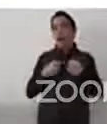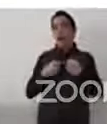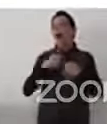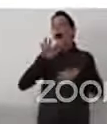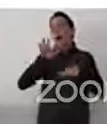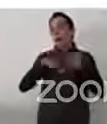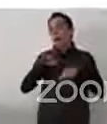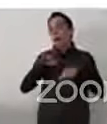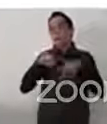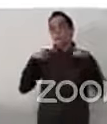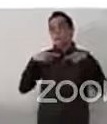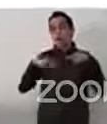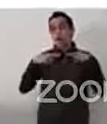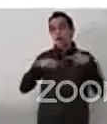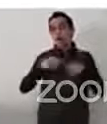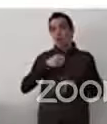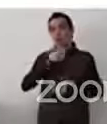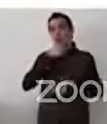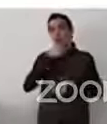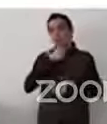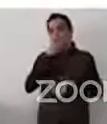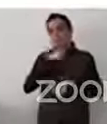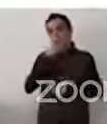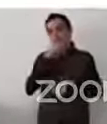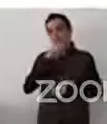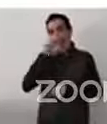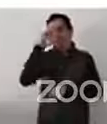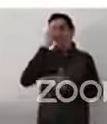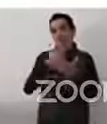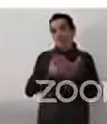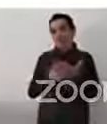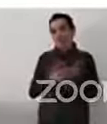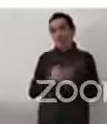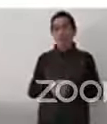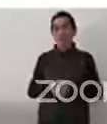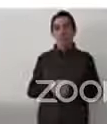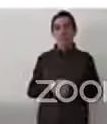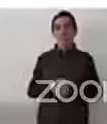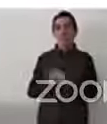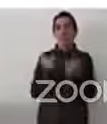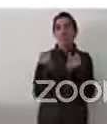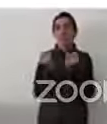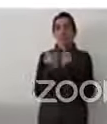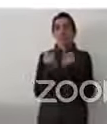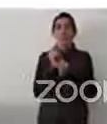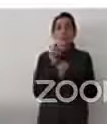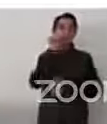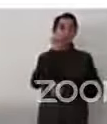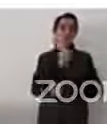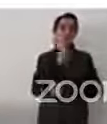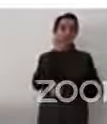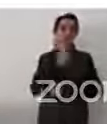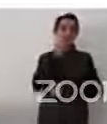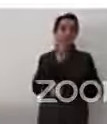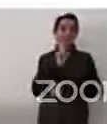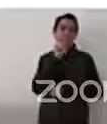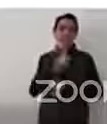Mujeres, obviamente, por el tema de su género, las personas con discapacidad,